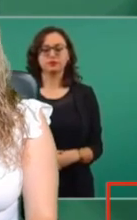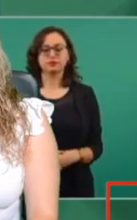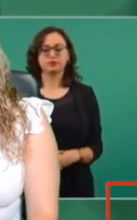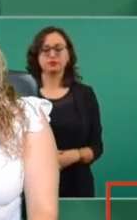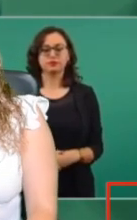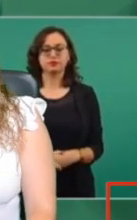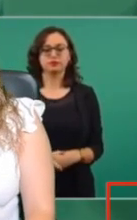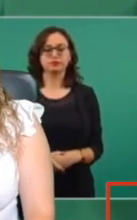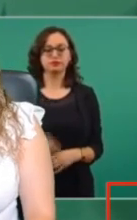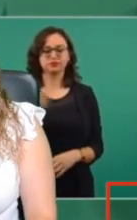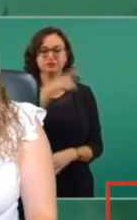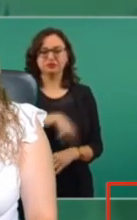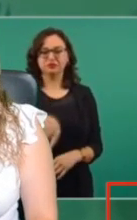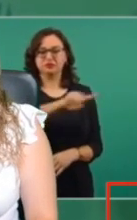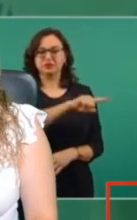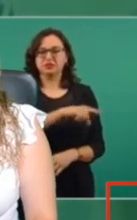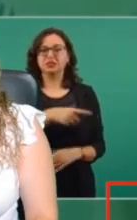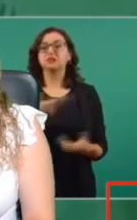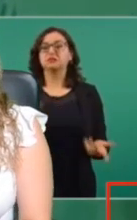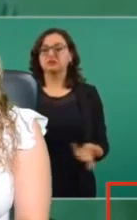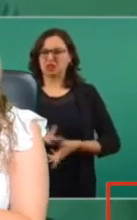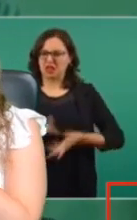tiran la piedra y esconden la mano.